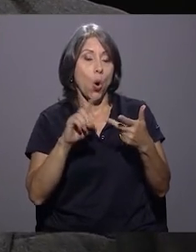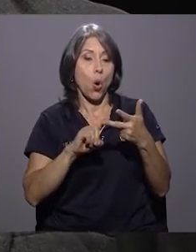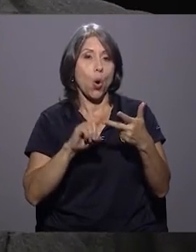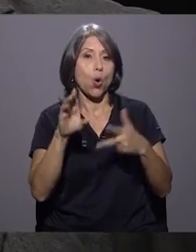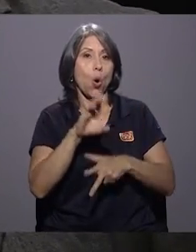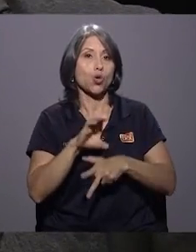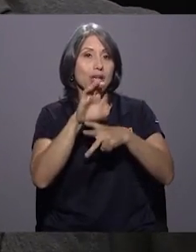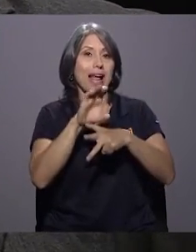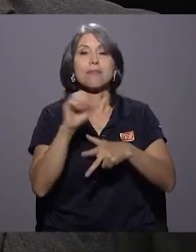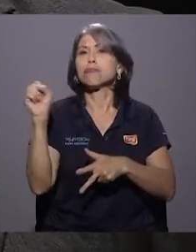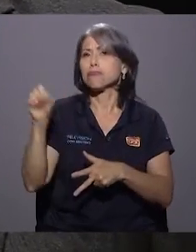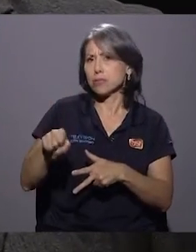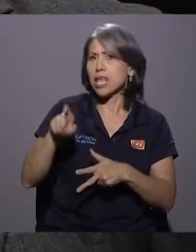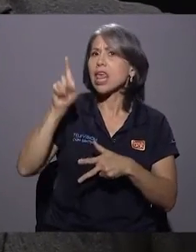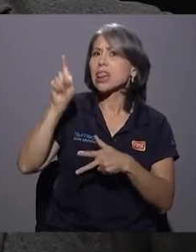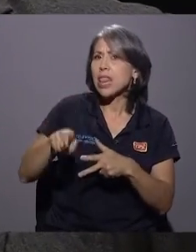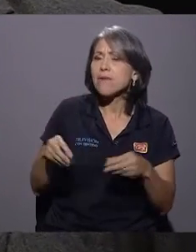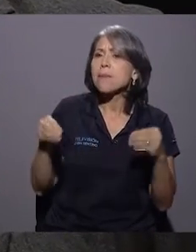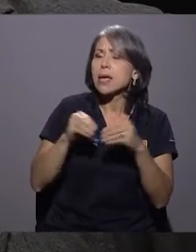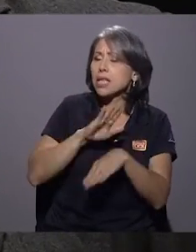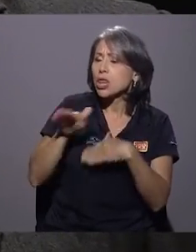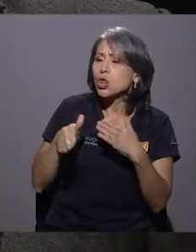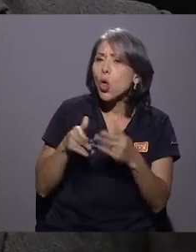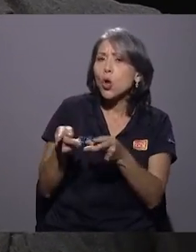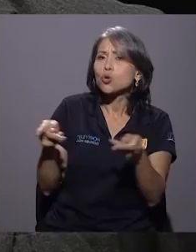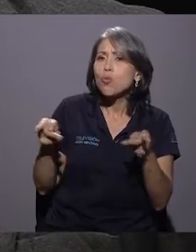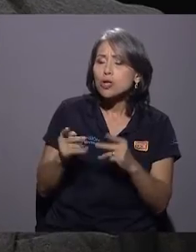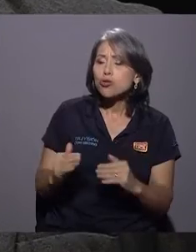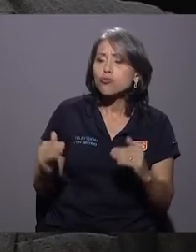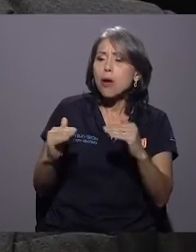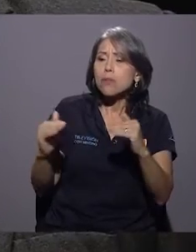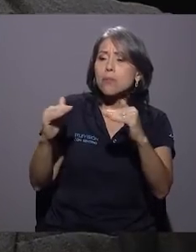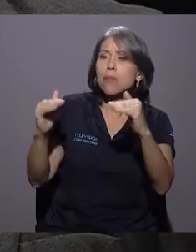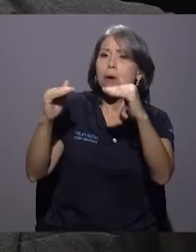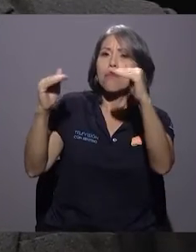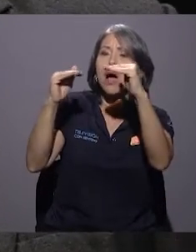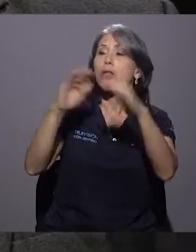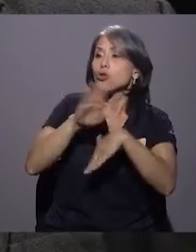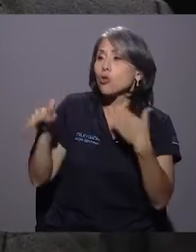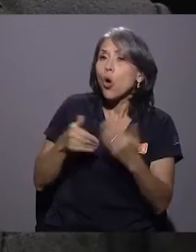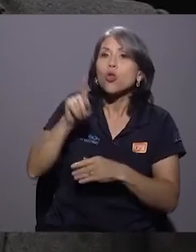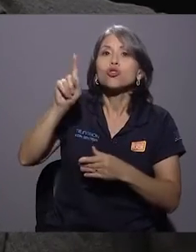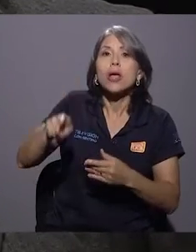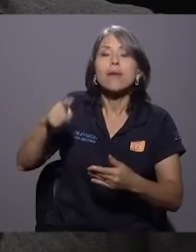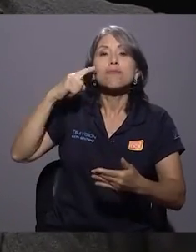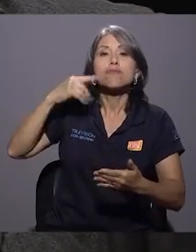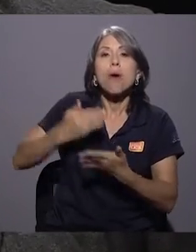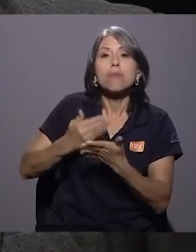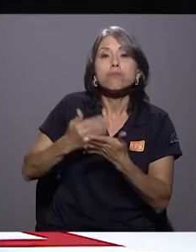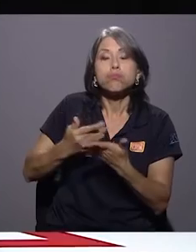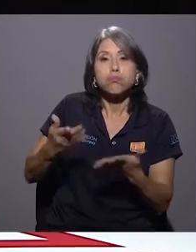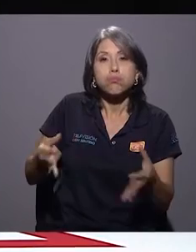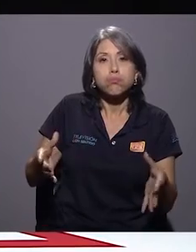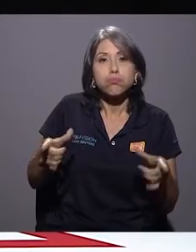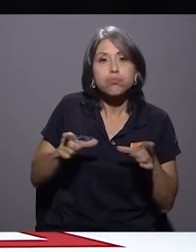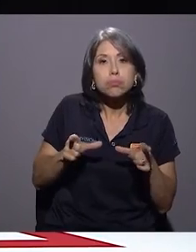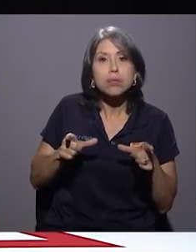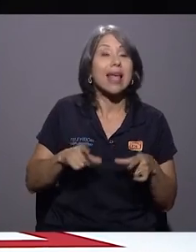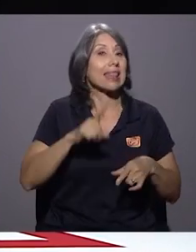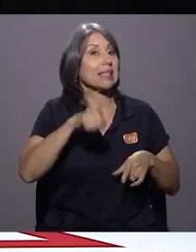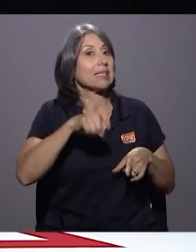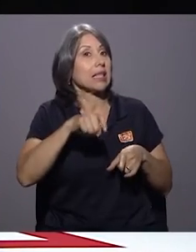algo mucho más vertical, ¿verdad? Todos en cada uno de los puestos deben de presentar sus mayores atestados. ¿Nos queda pendiente una